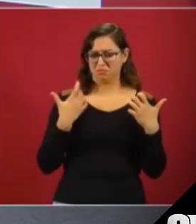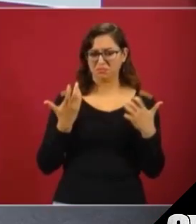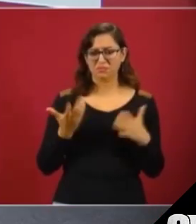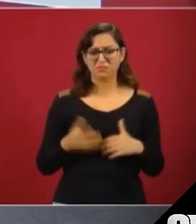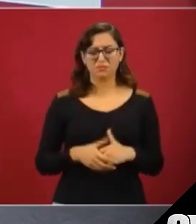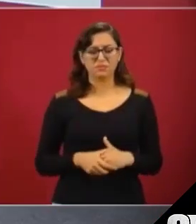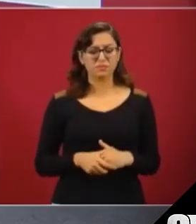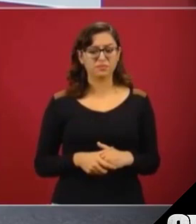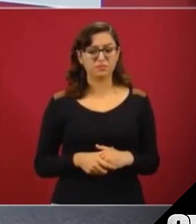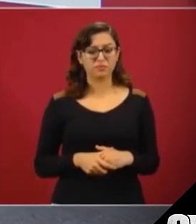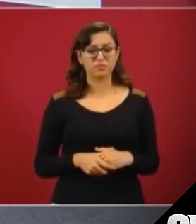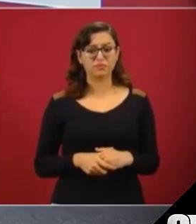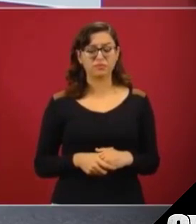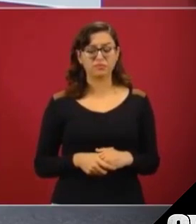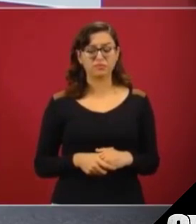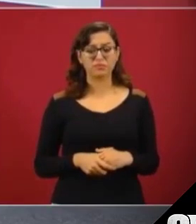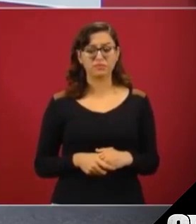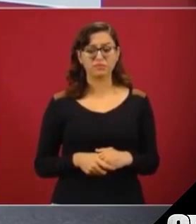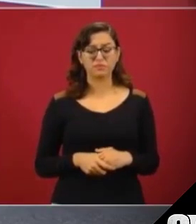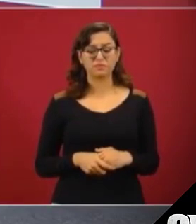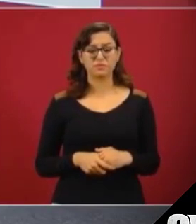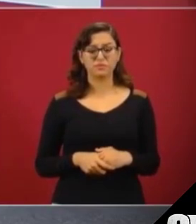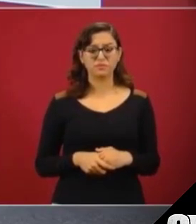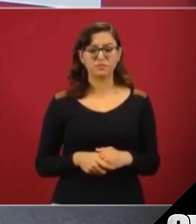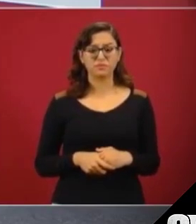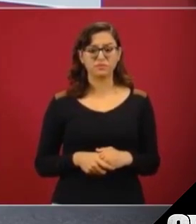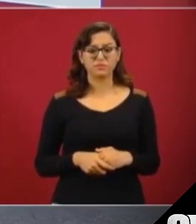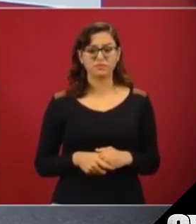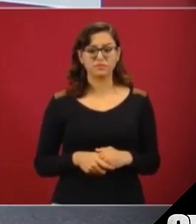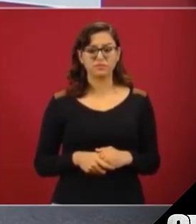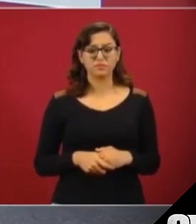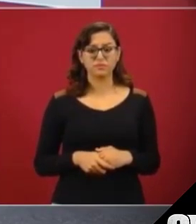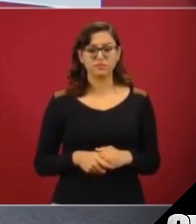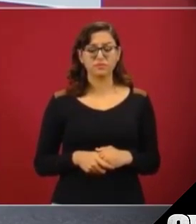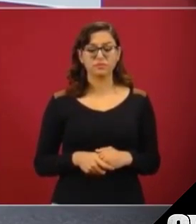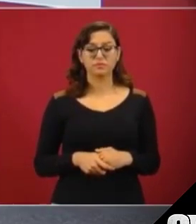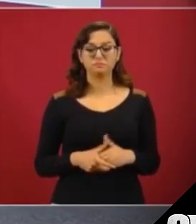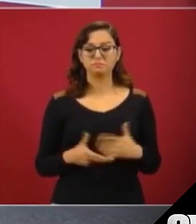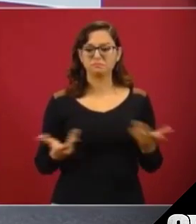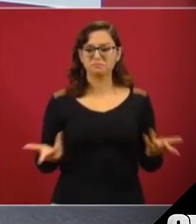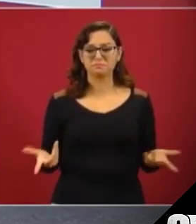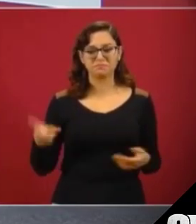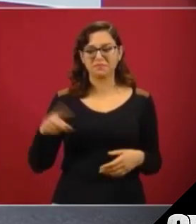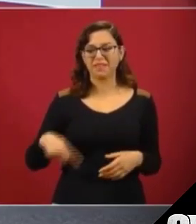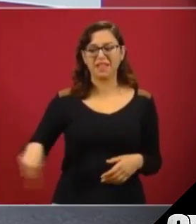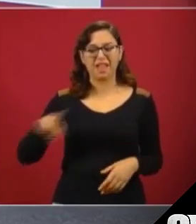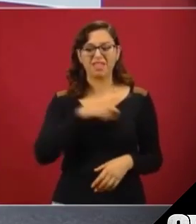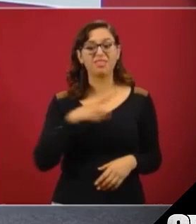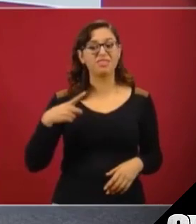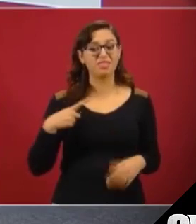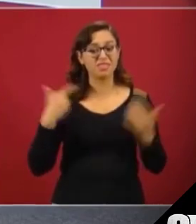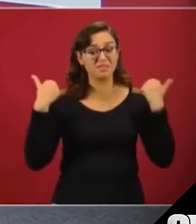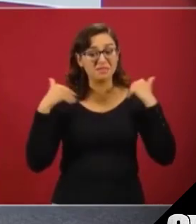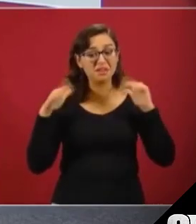Sí, cuando deberían de ofrecer disculpas,